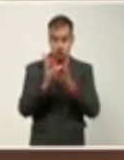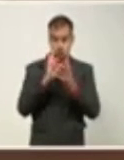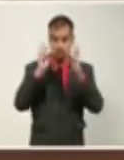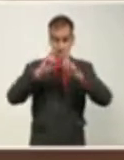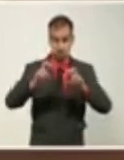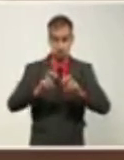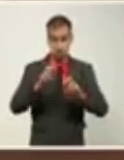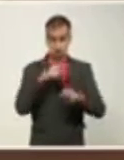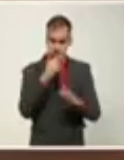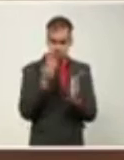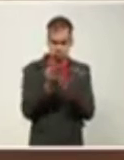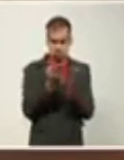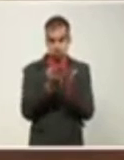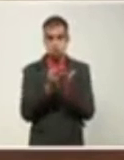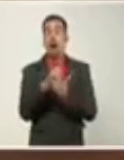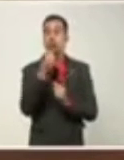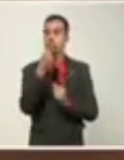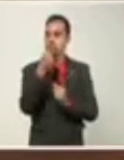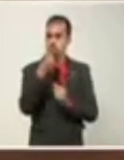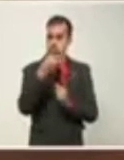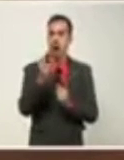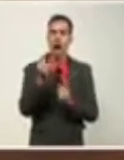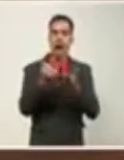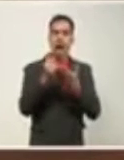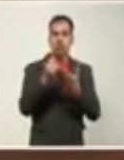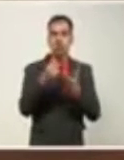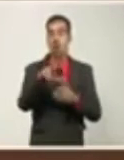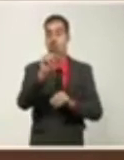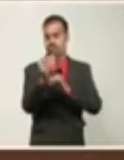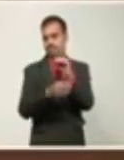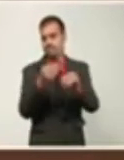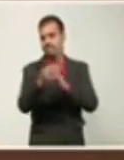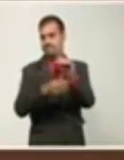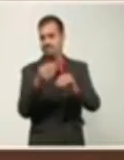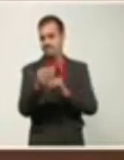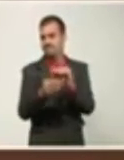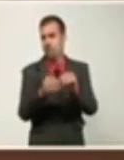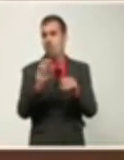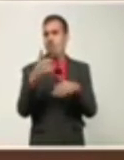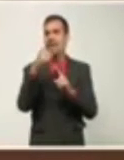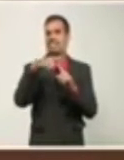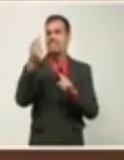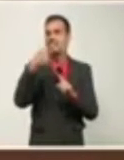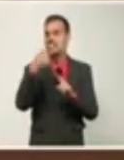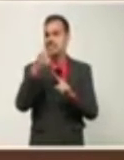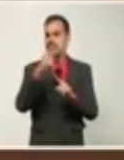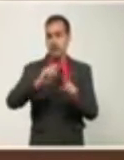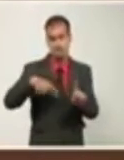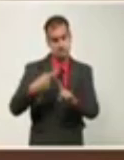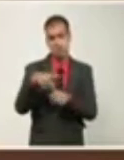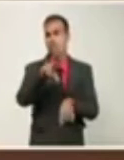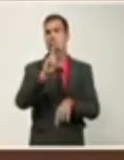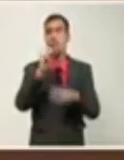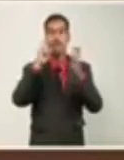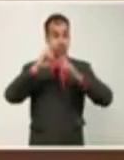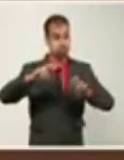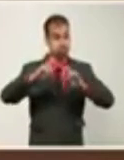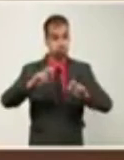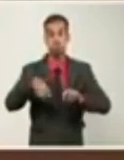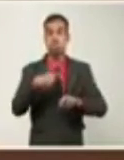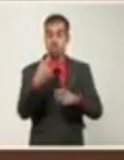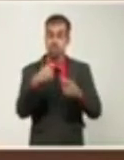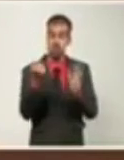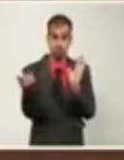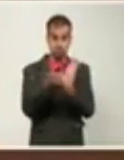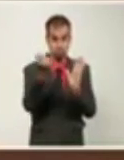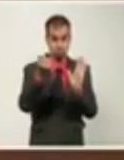acompaña a las nuevas versiones del protocolo y a nuevas investigaciones que estamos convencidos tenemos que aprobar en los